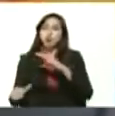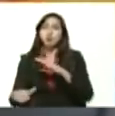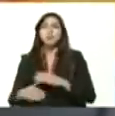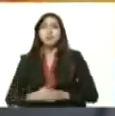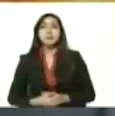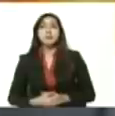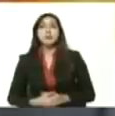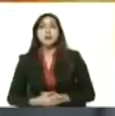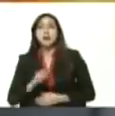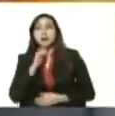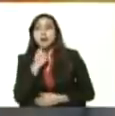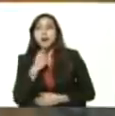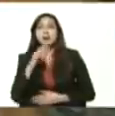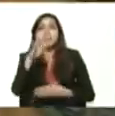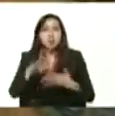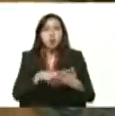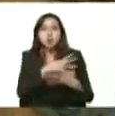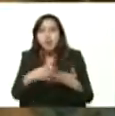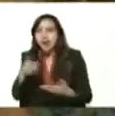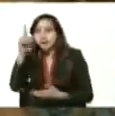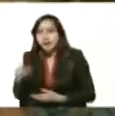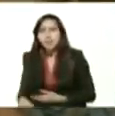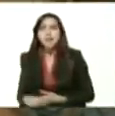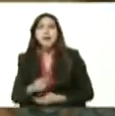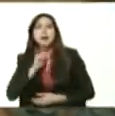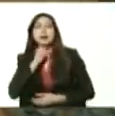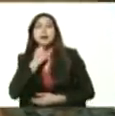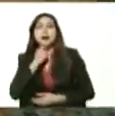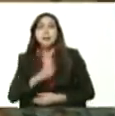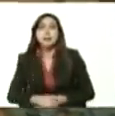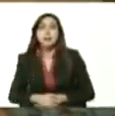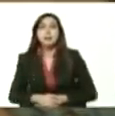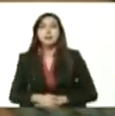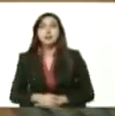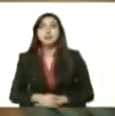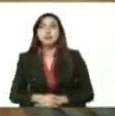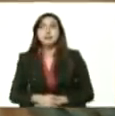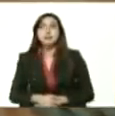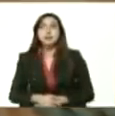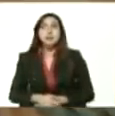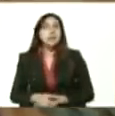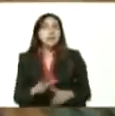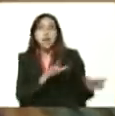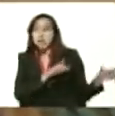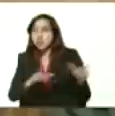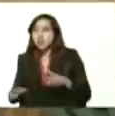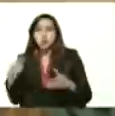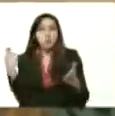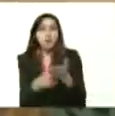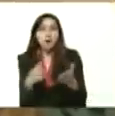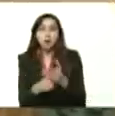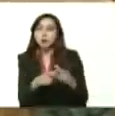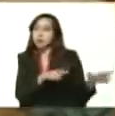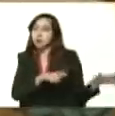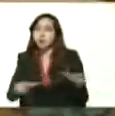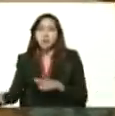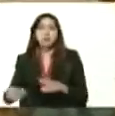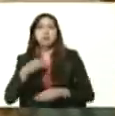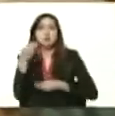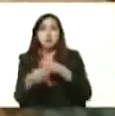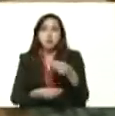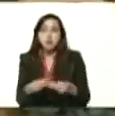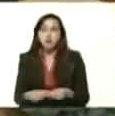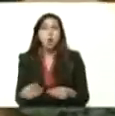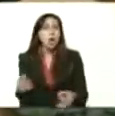su clave condenada, la proporciona al comercio y podemos ver que la transacción ya fue realizada y fue ejecutada de